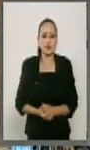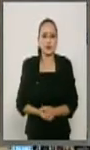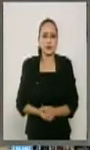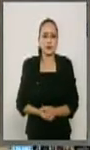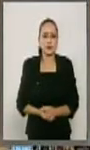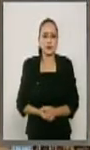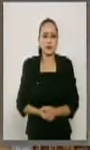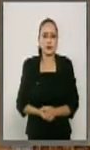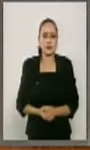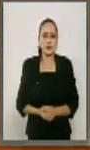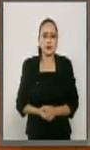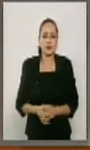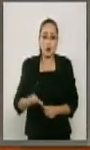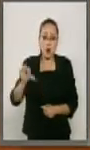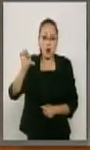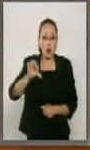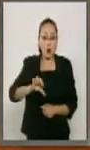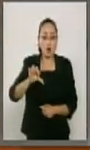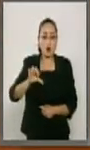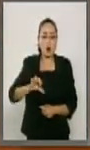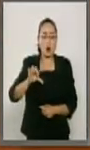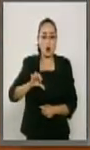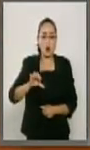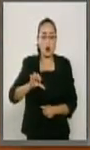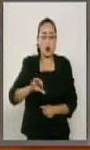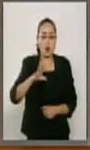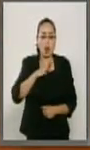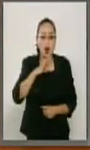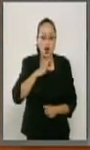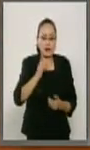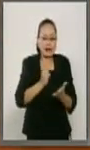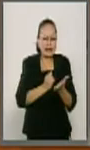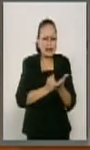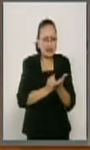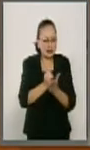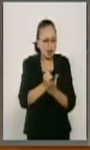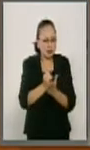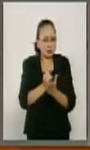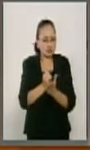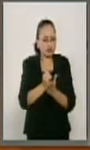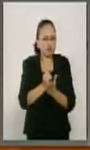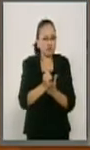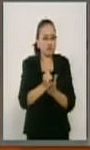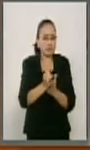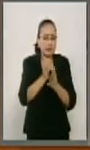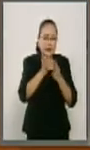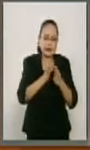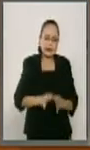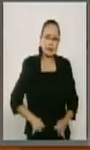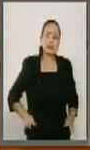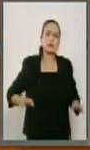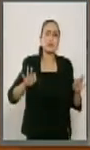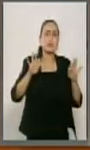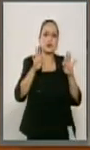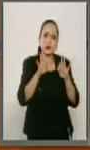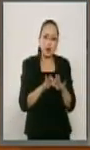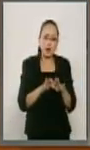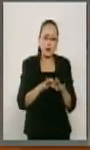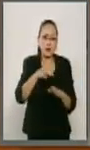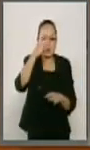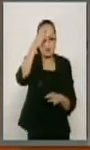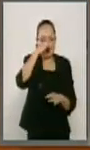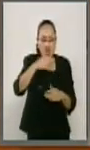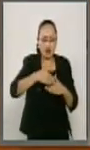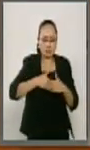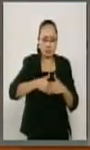Estamos el día de hoy ante una decisión realmente trascendental para la vida